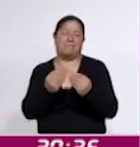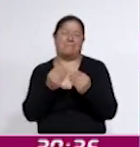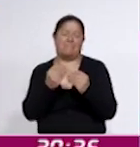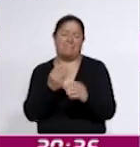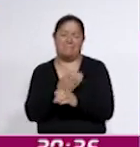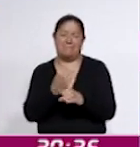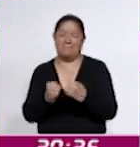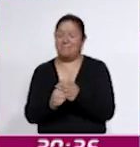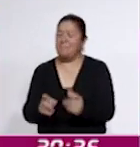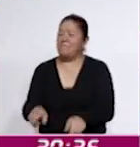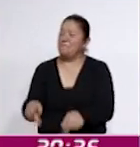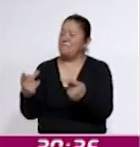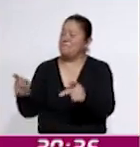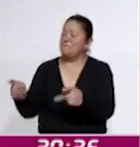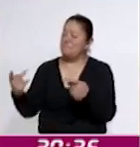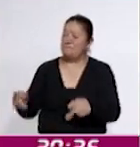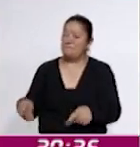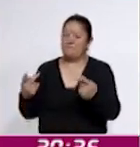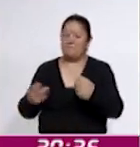consumir.